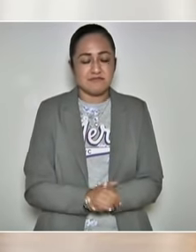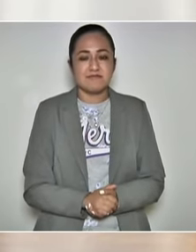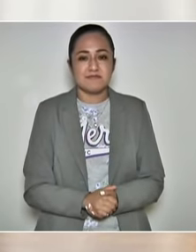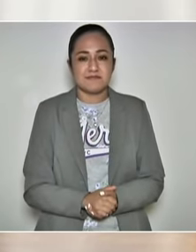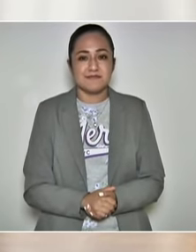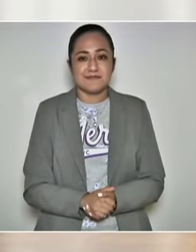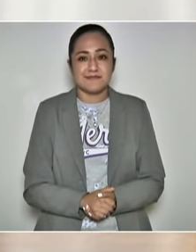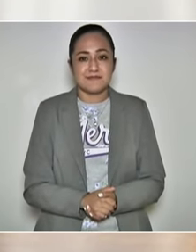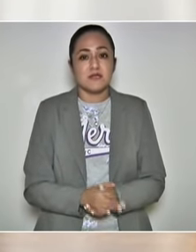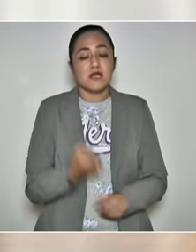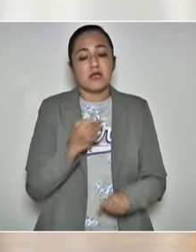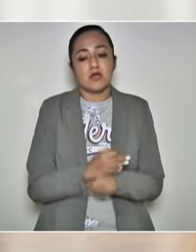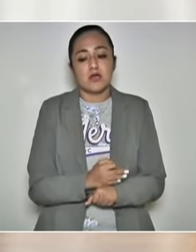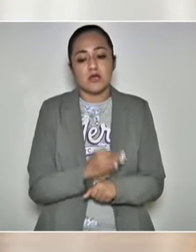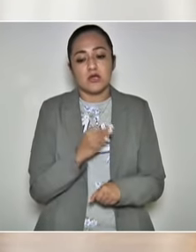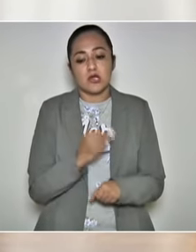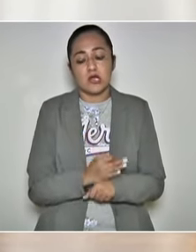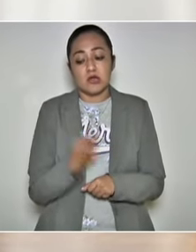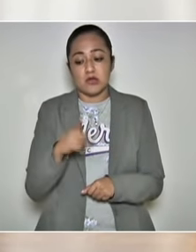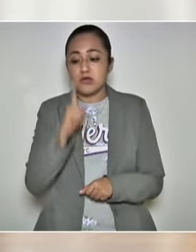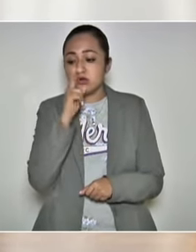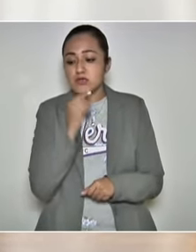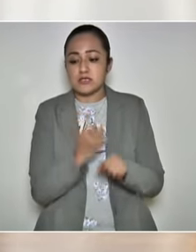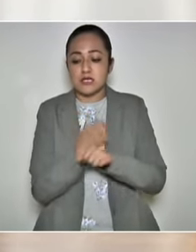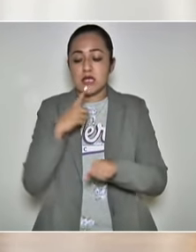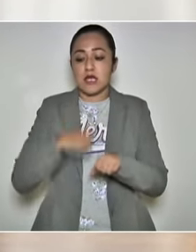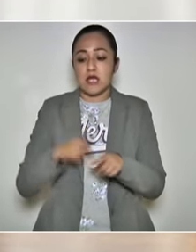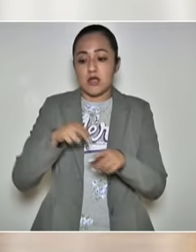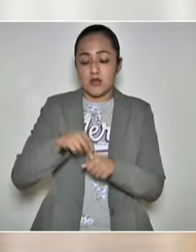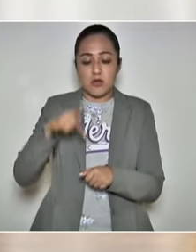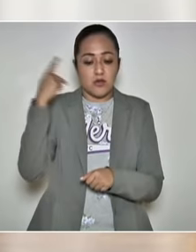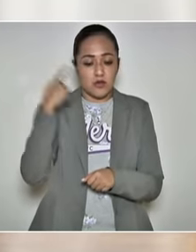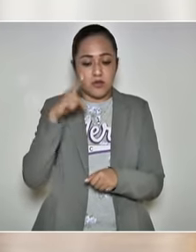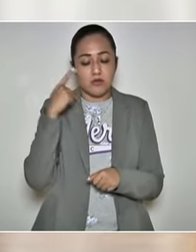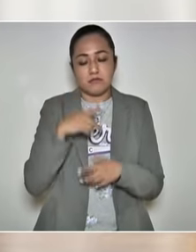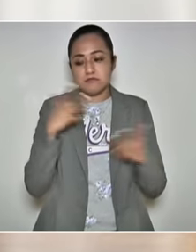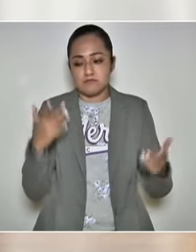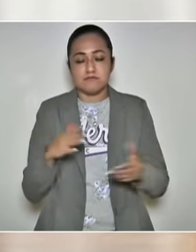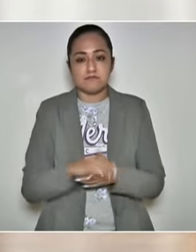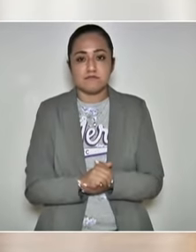Por lo menos la policía estatal de Puebla lo impide.